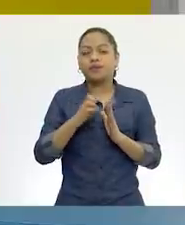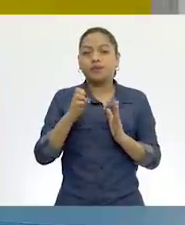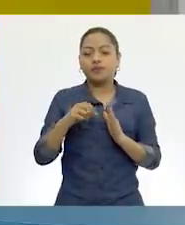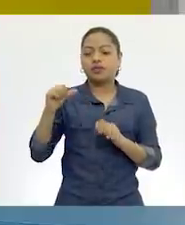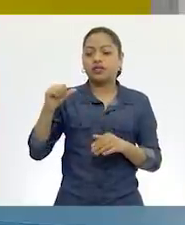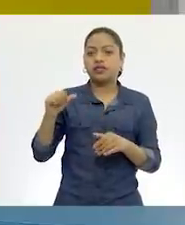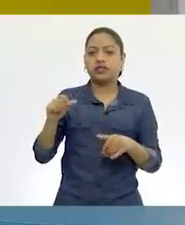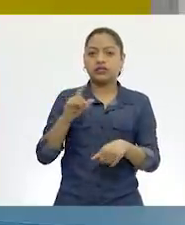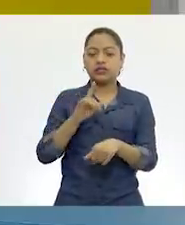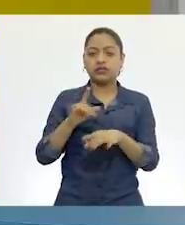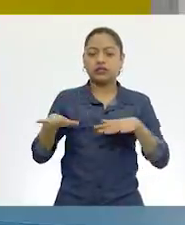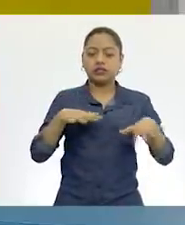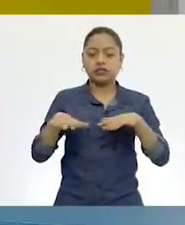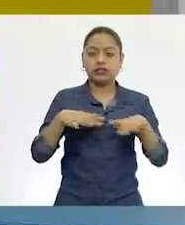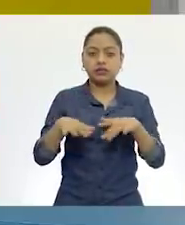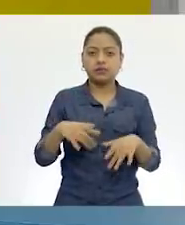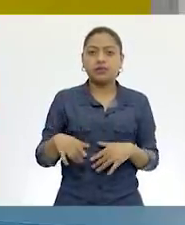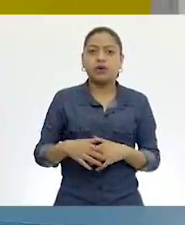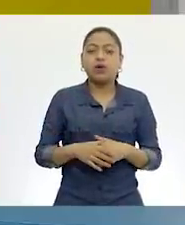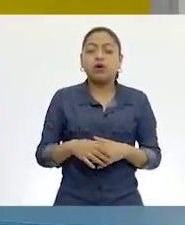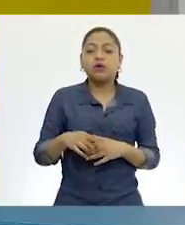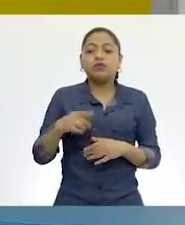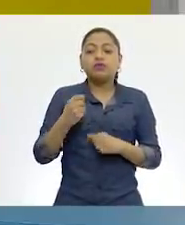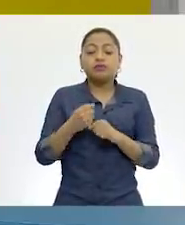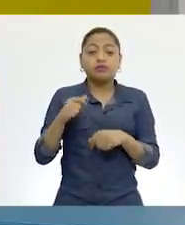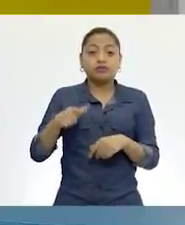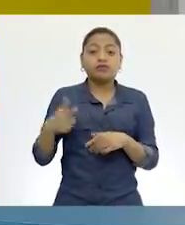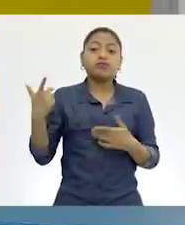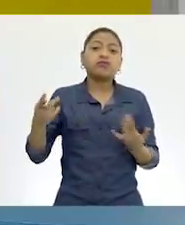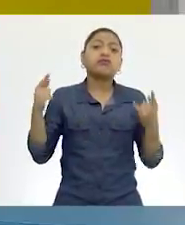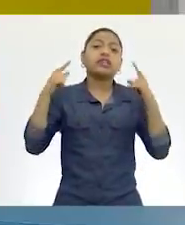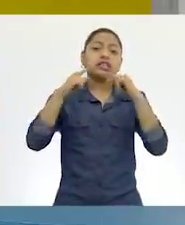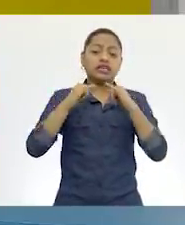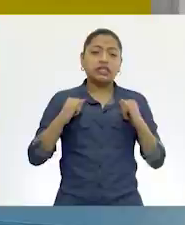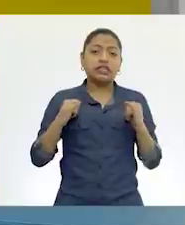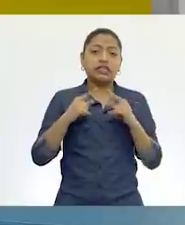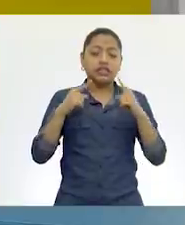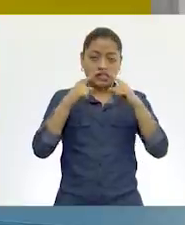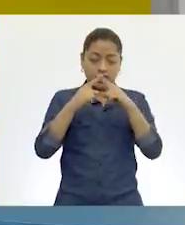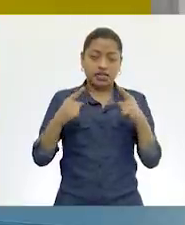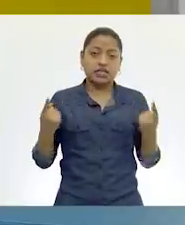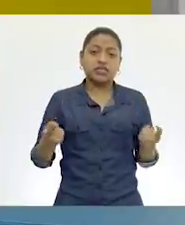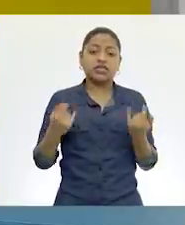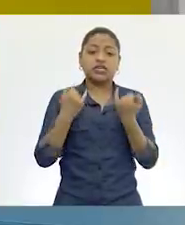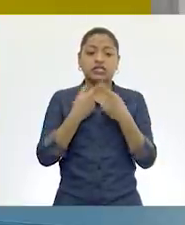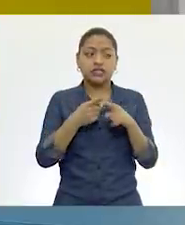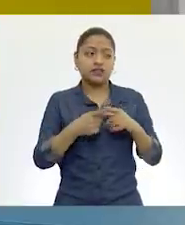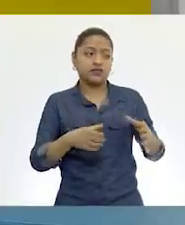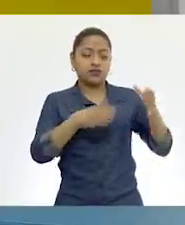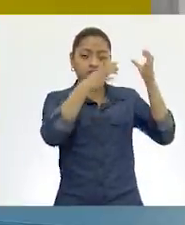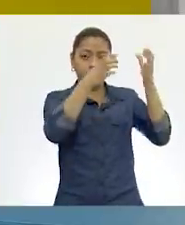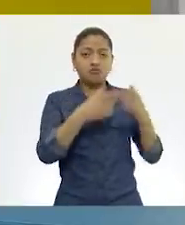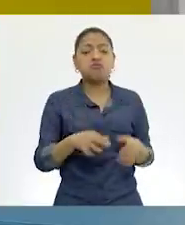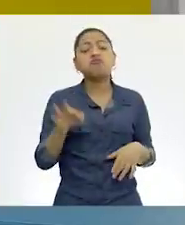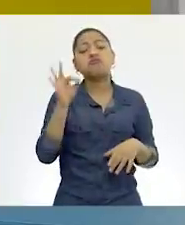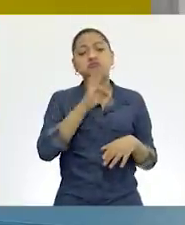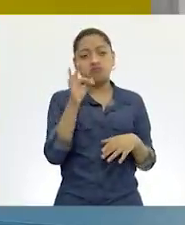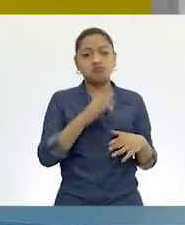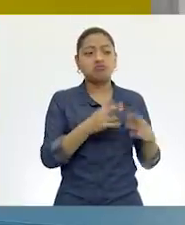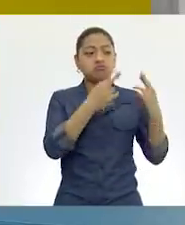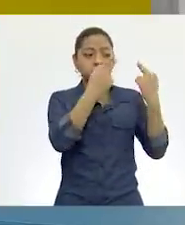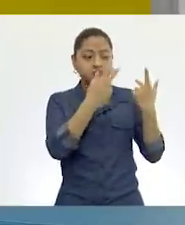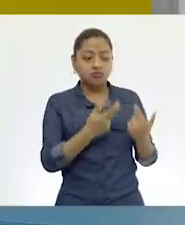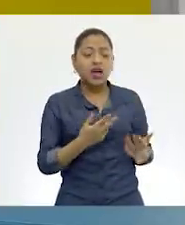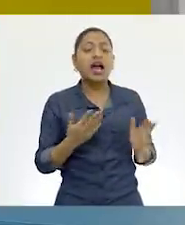hubo iglesias, monumentos que resultaron dañados y que quizá también van a tener una modificación en